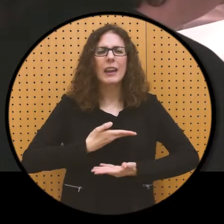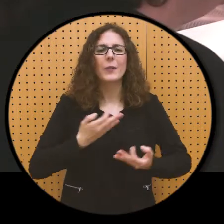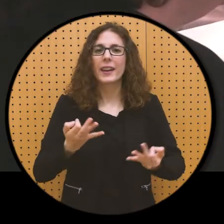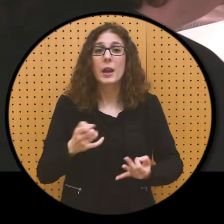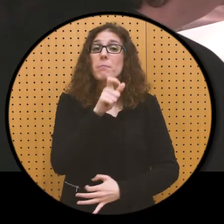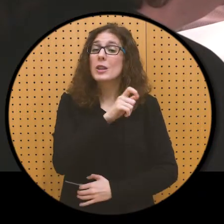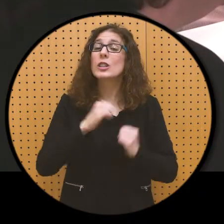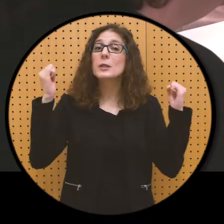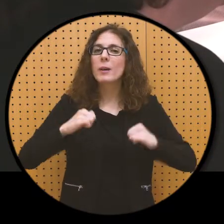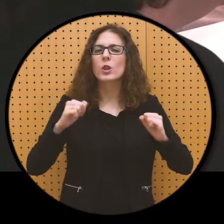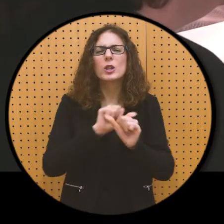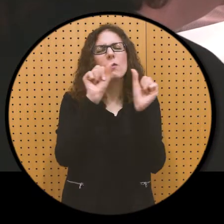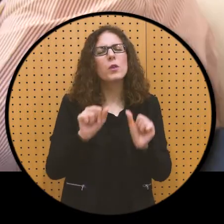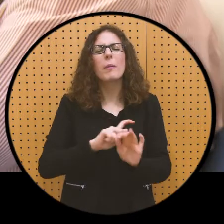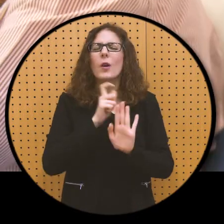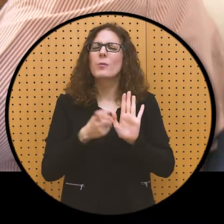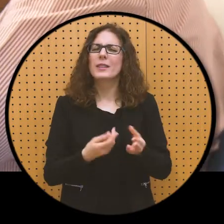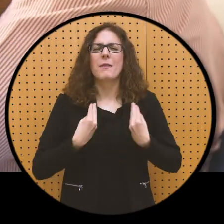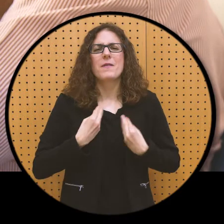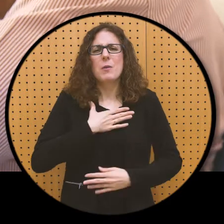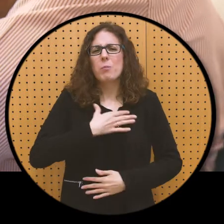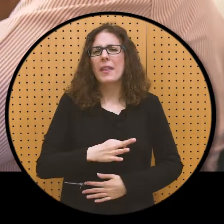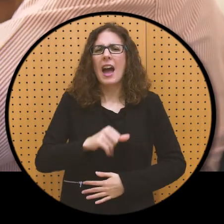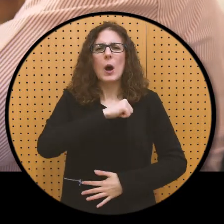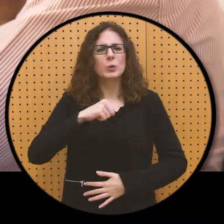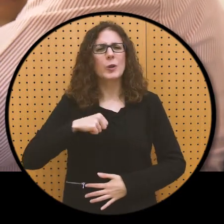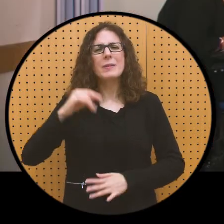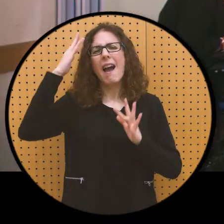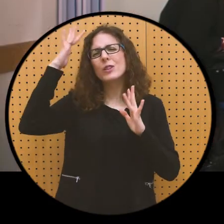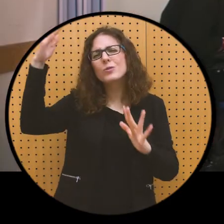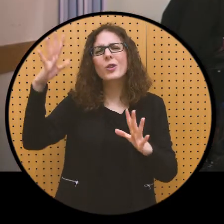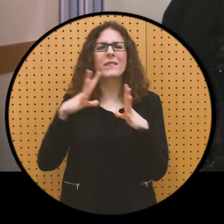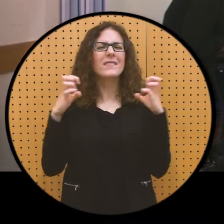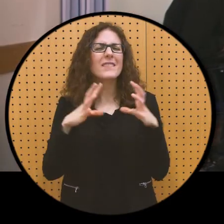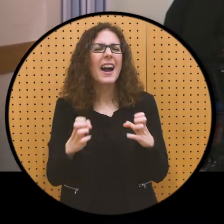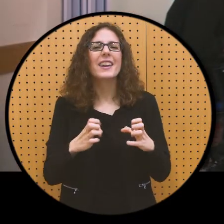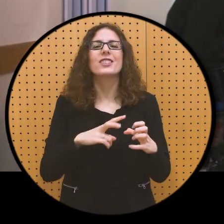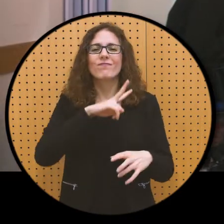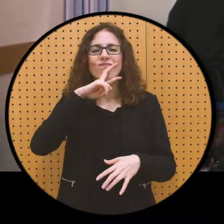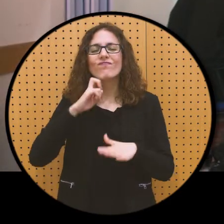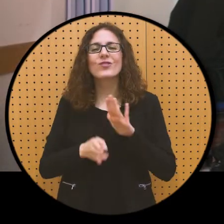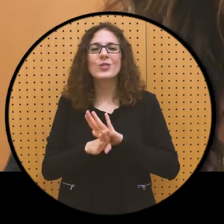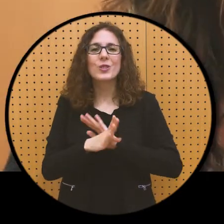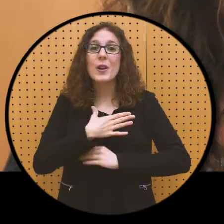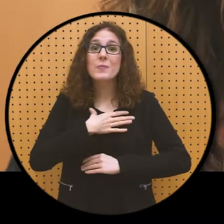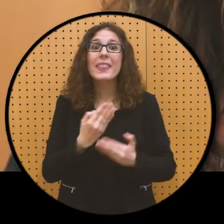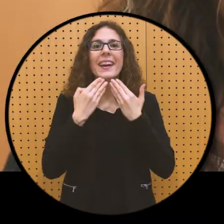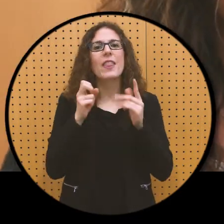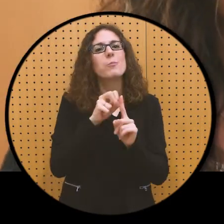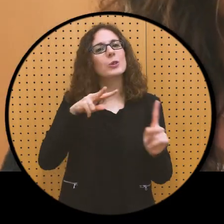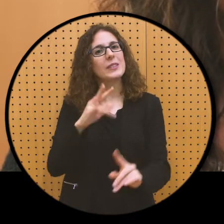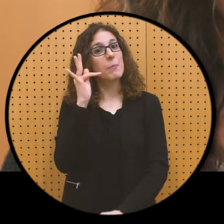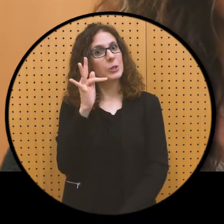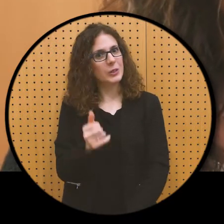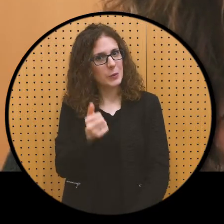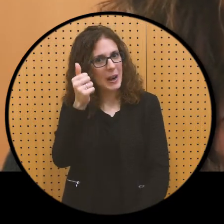vivan la vejez de manera plena, manteniendo su autonomía, su ilusión, sus ganas por hacer las cosas, desde una visión más positiva, gracias a la